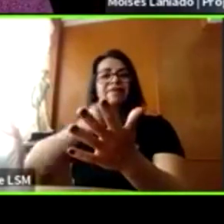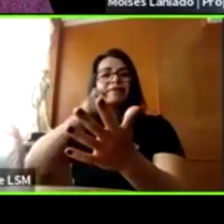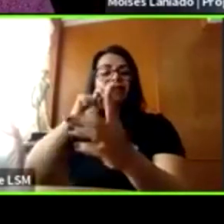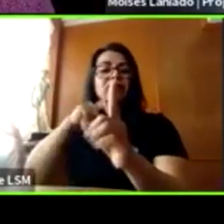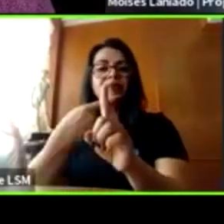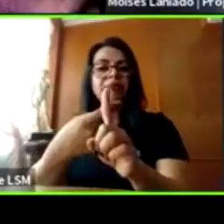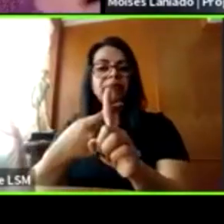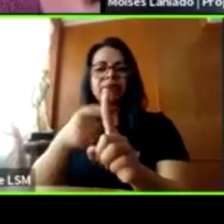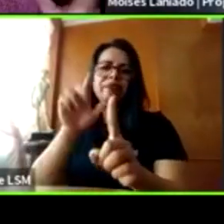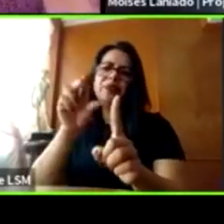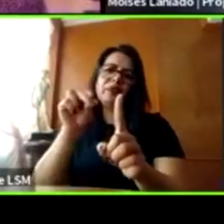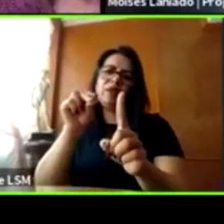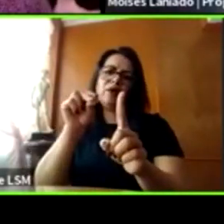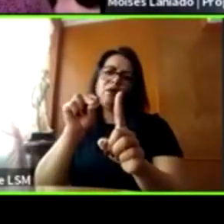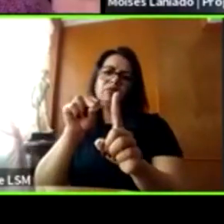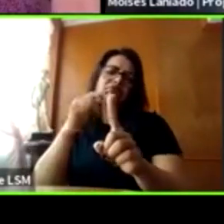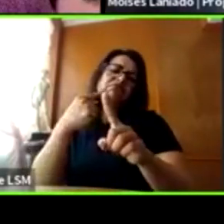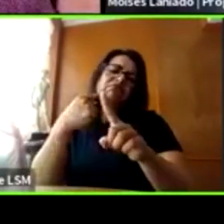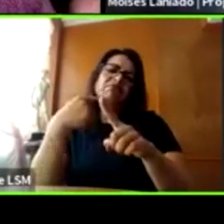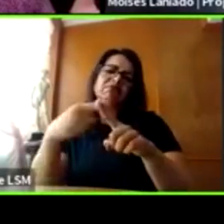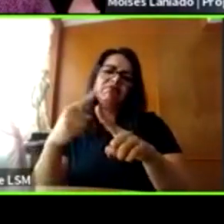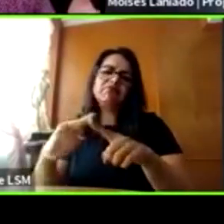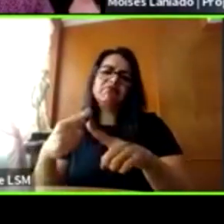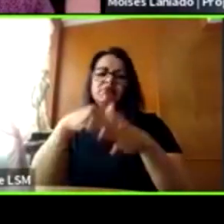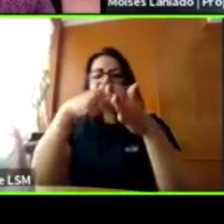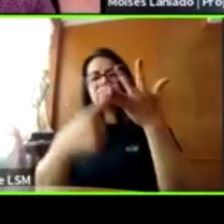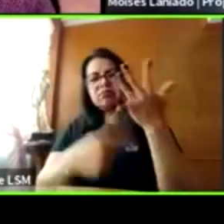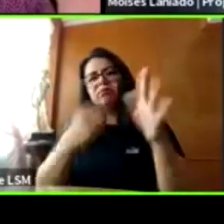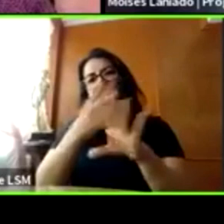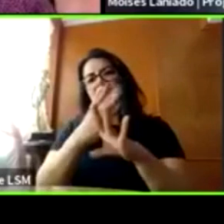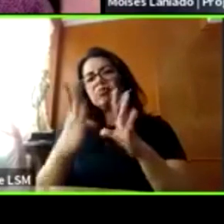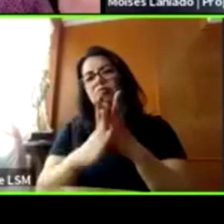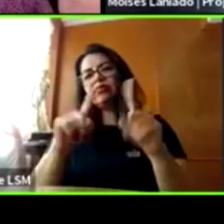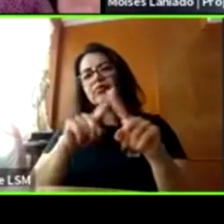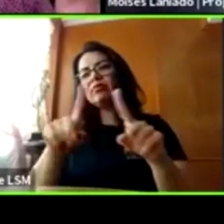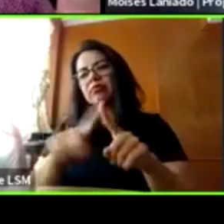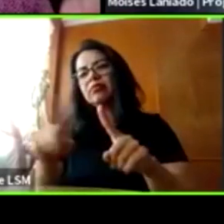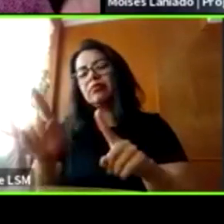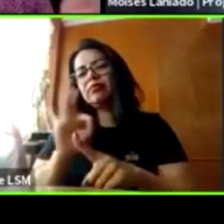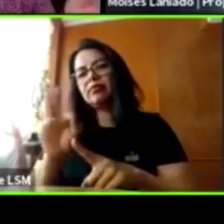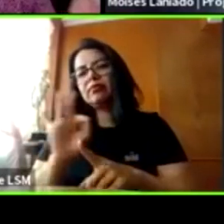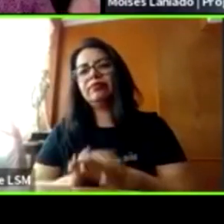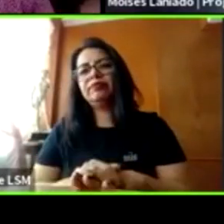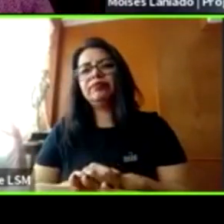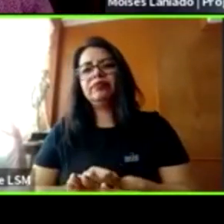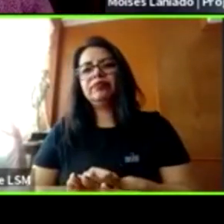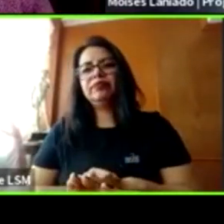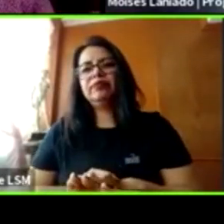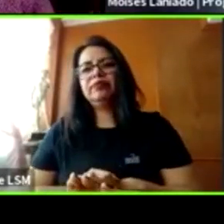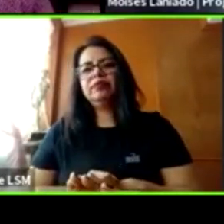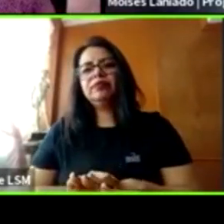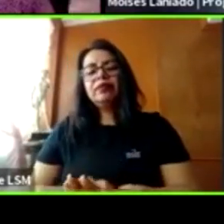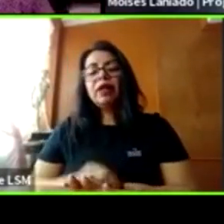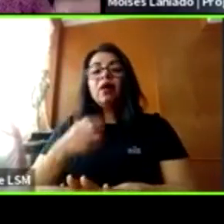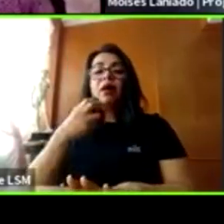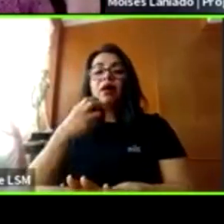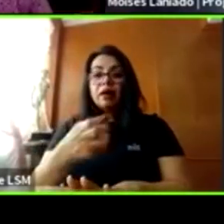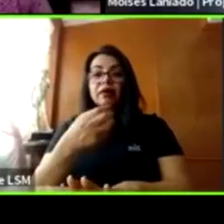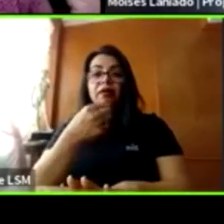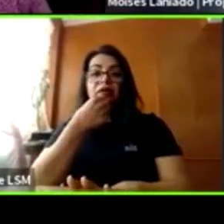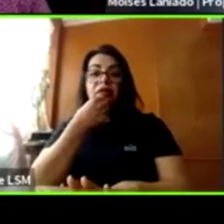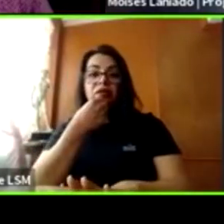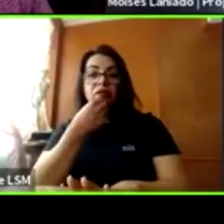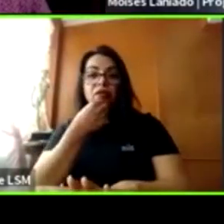cosas, pero si estamos viendo esto en niños y niñas, estos son focos que necesitan nuestra atención y que necesitan